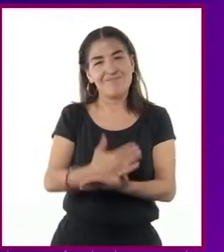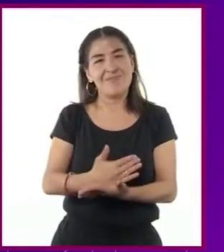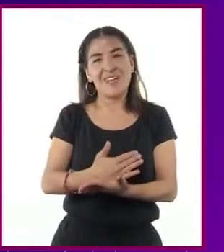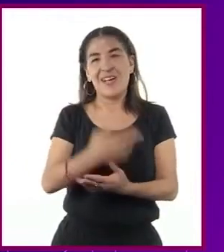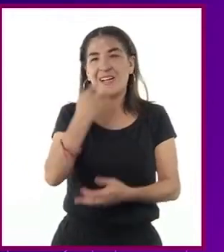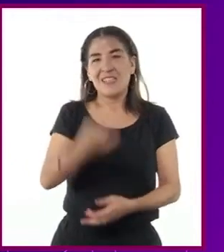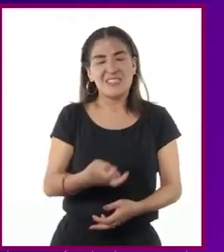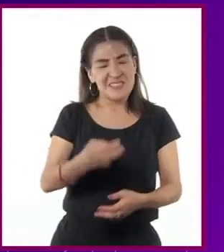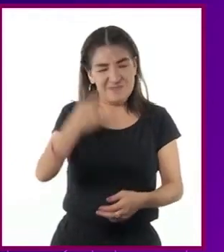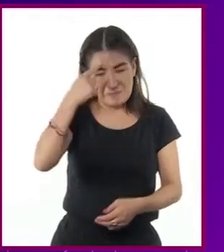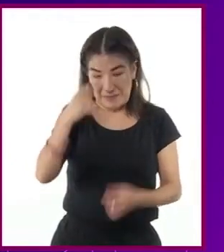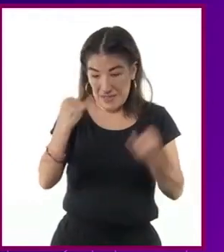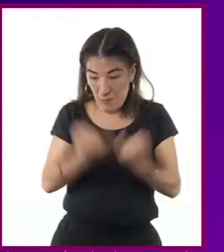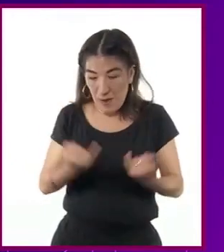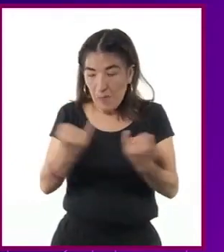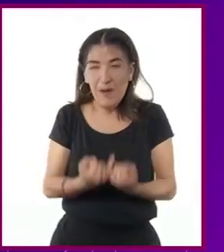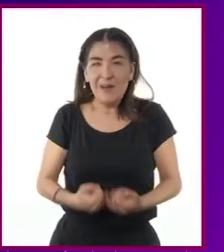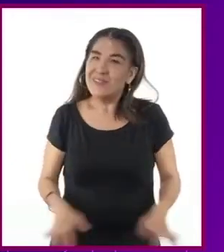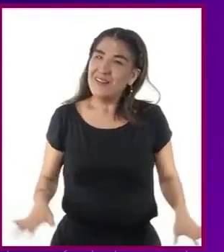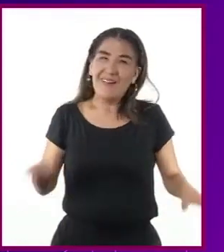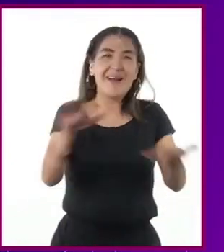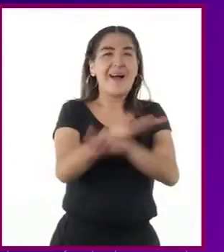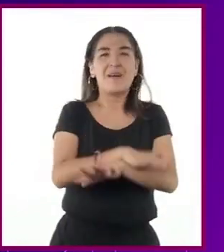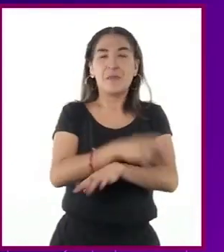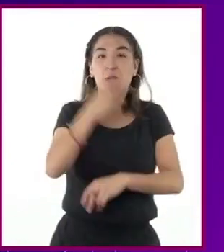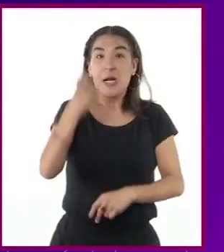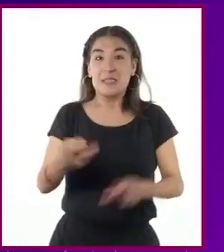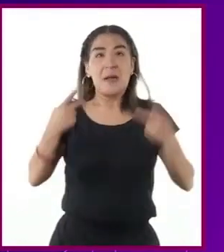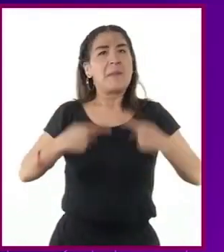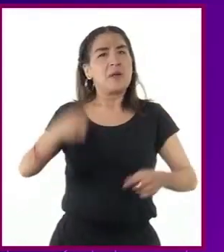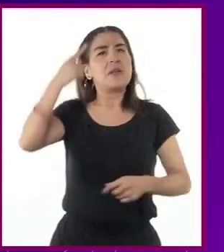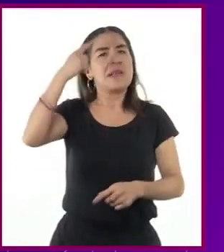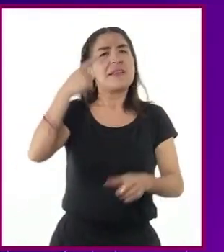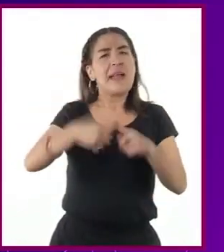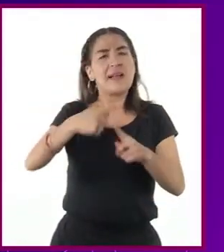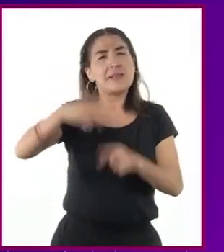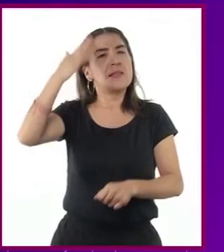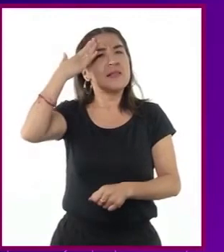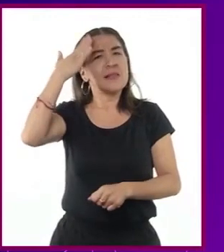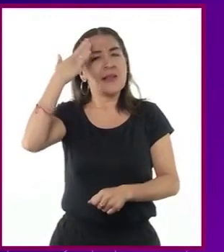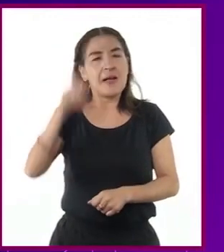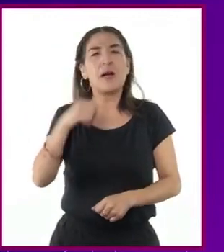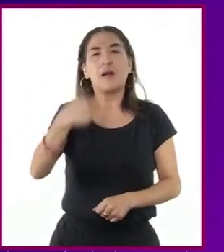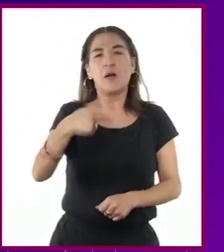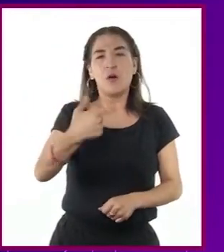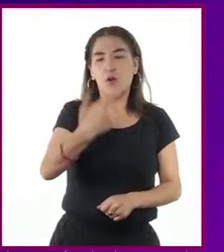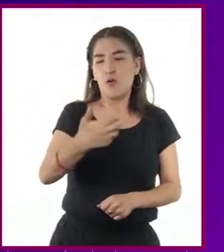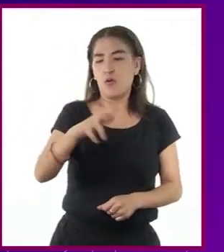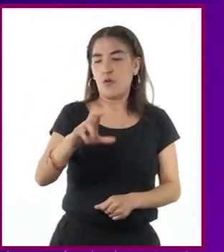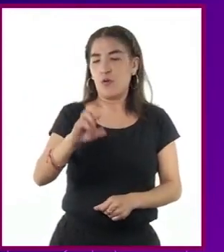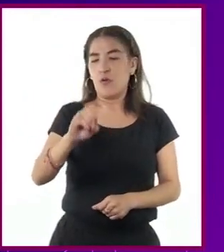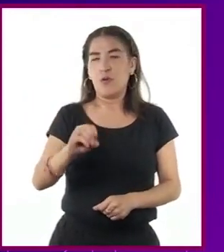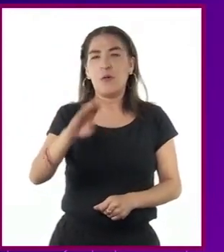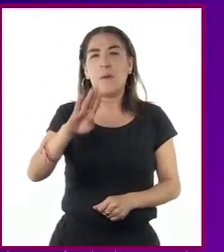el modelo económico. El dirigente que hizo esto se llamaba Gorbachev